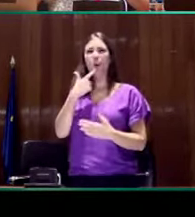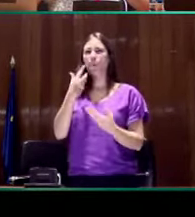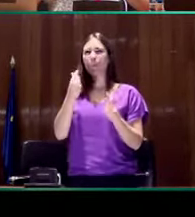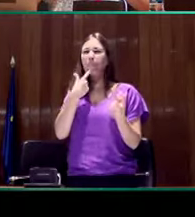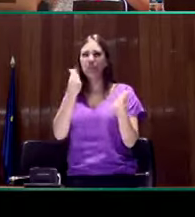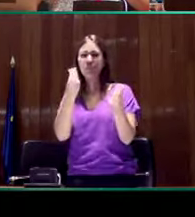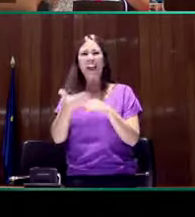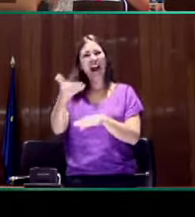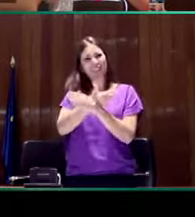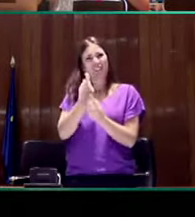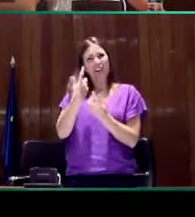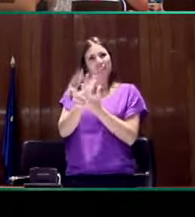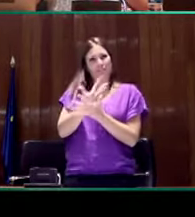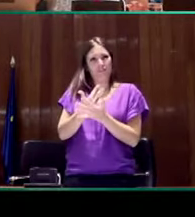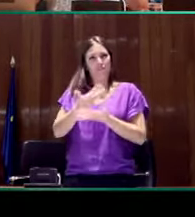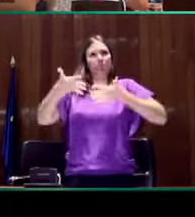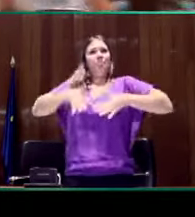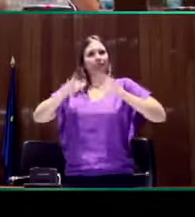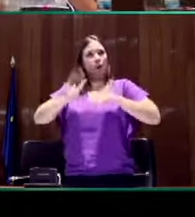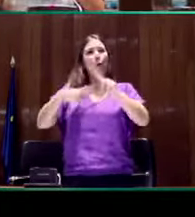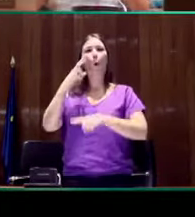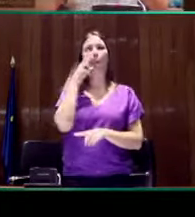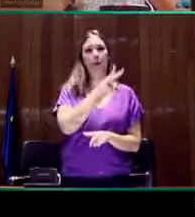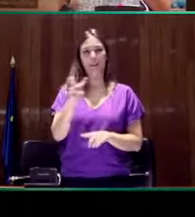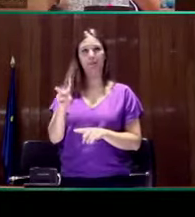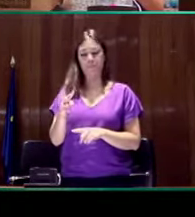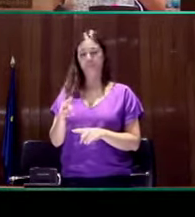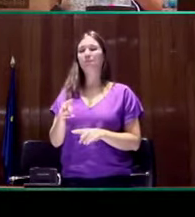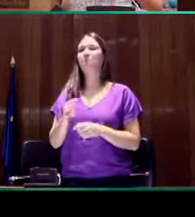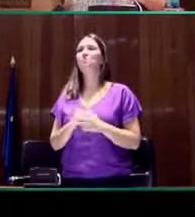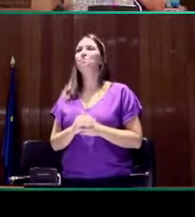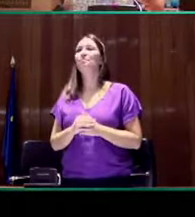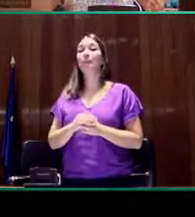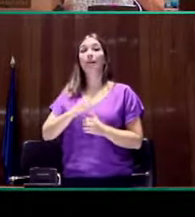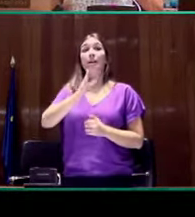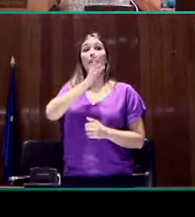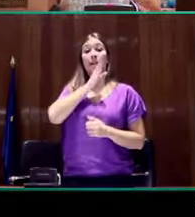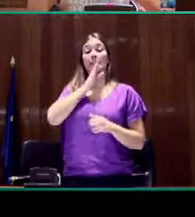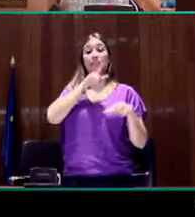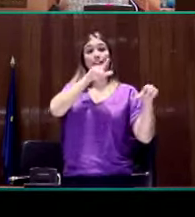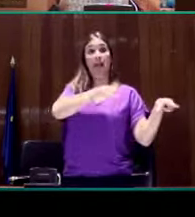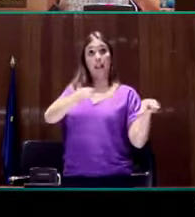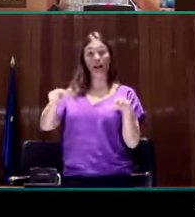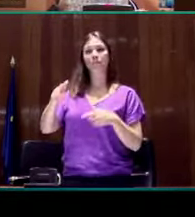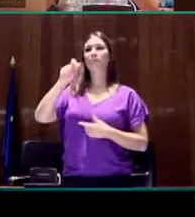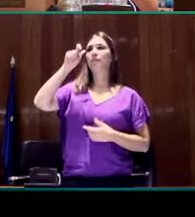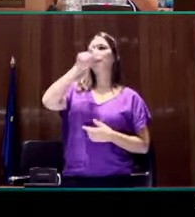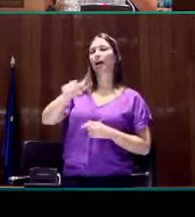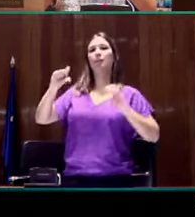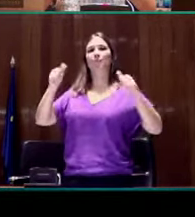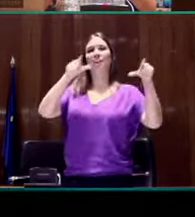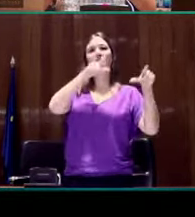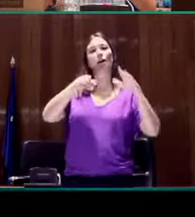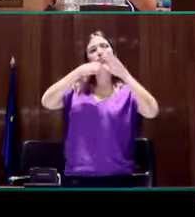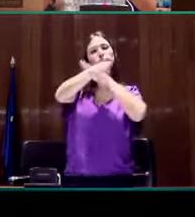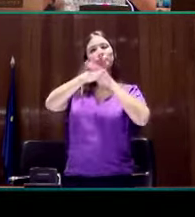una explicación. Volviendo a lo que estaba contando, estas visitantes que estaban entrando en